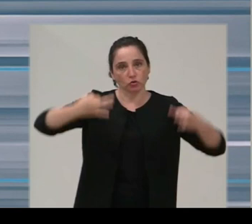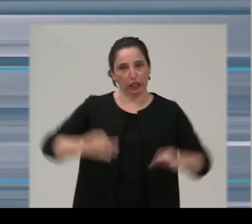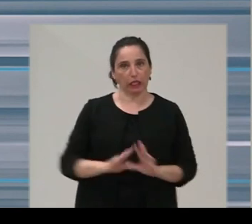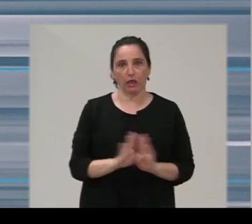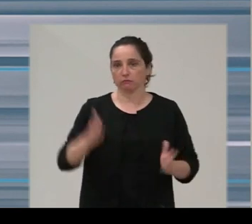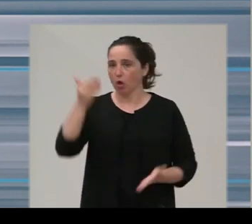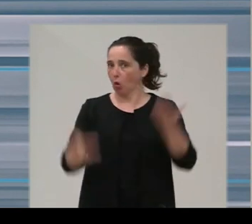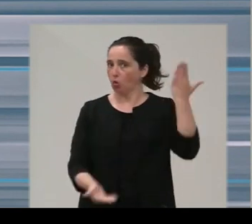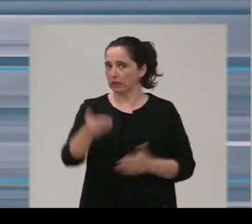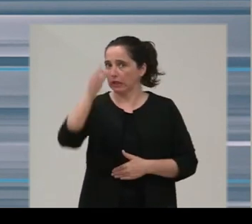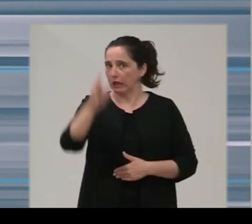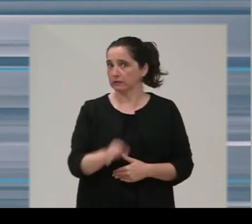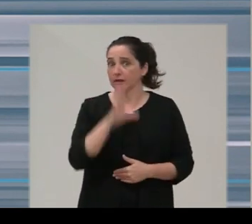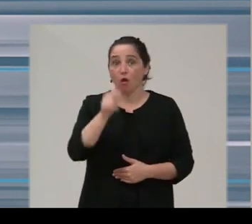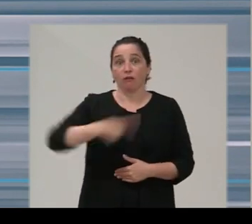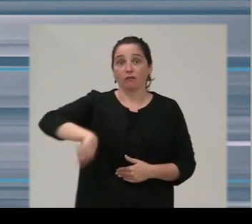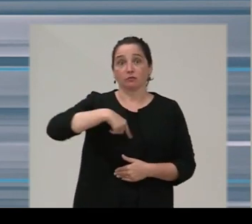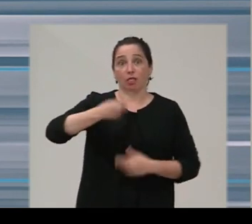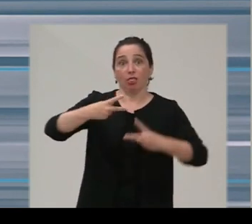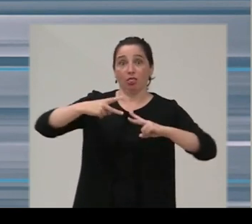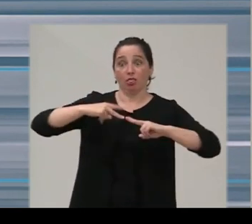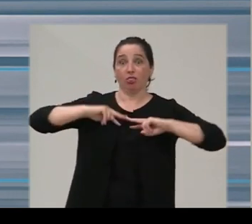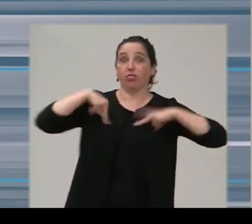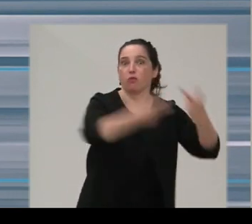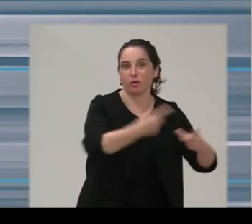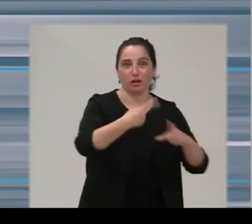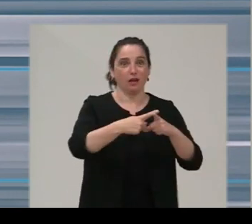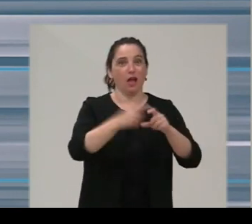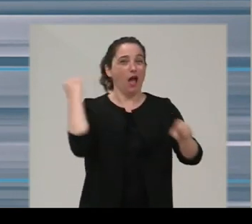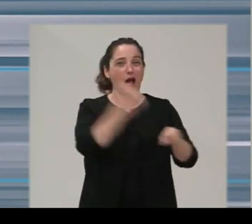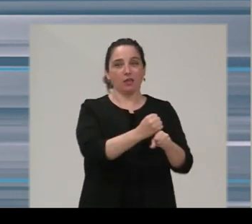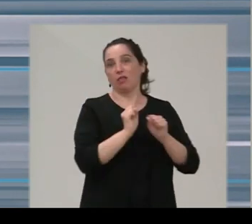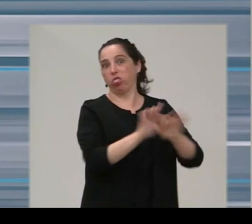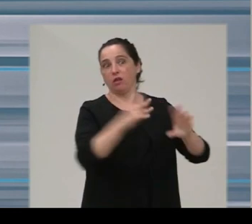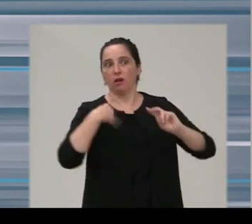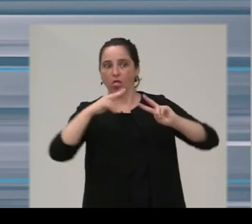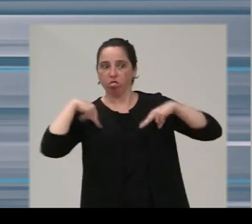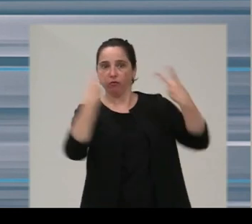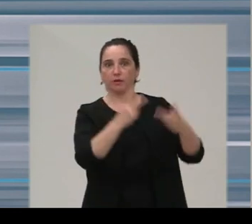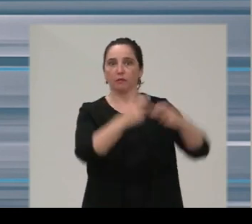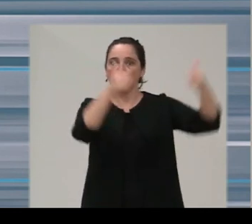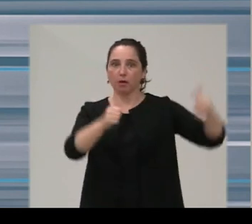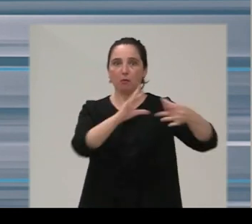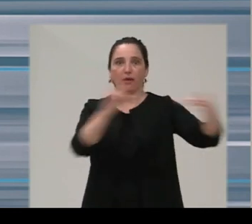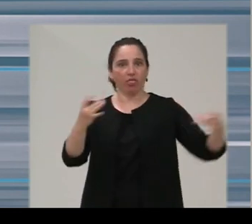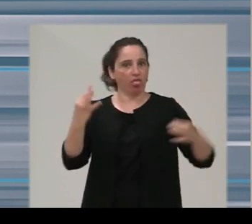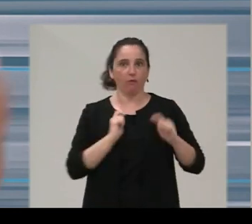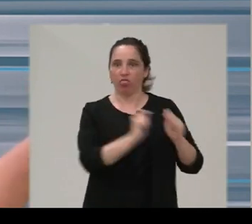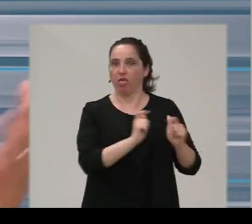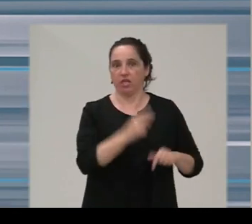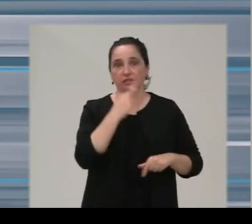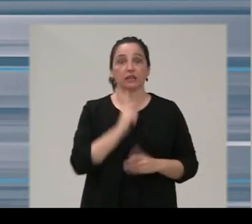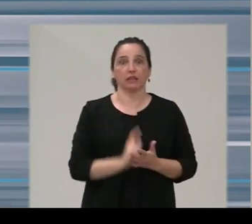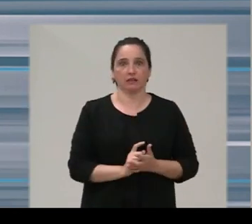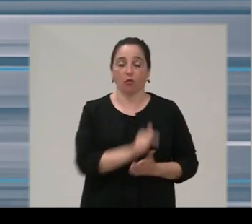y llanamente, porque tenemos que revertir, tenemos que recuperar muchos años de abandono y del no por el no. Bien,